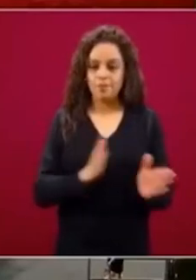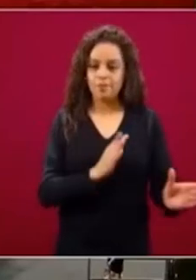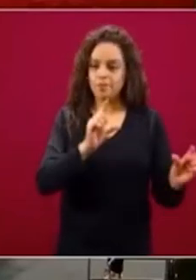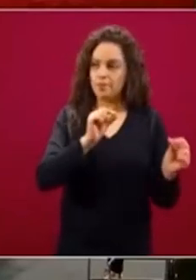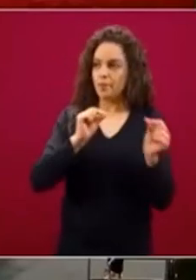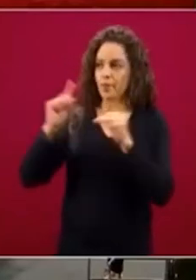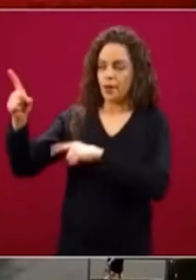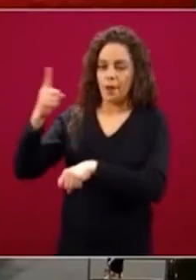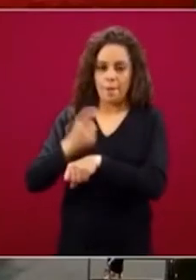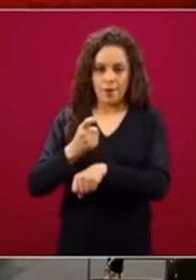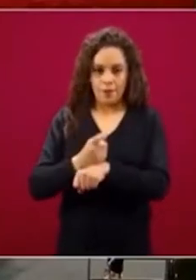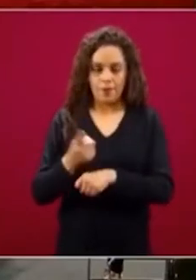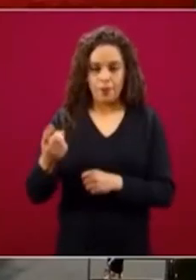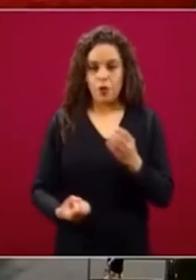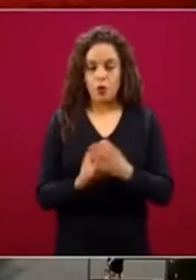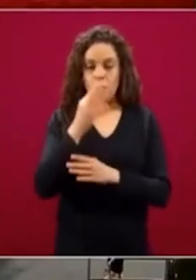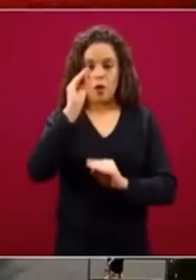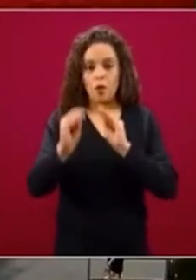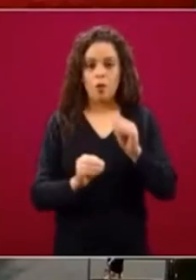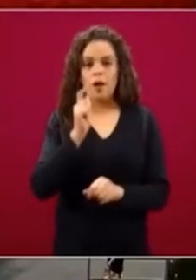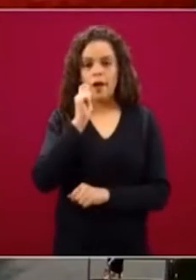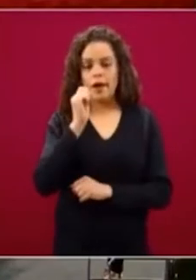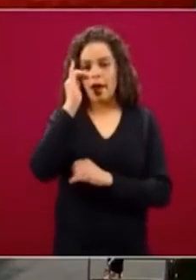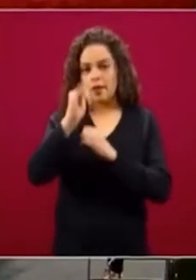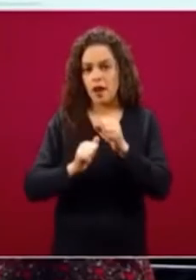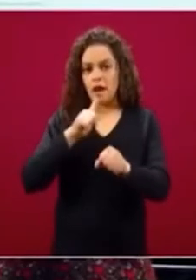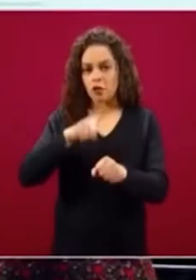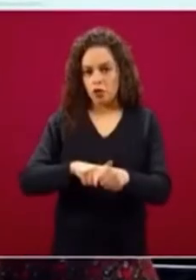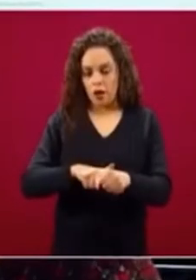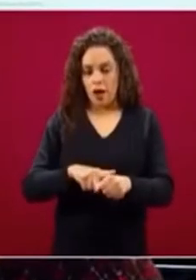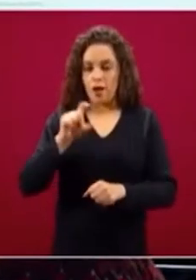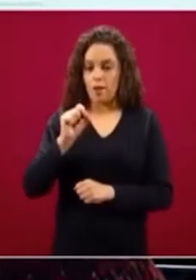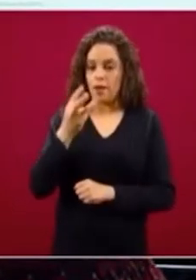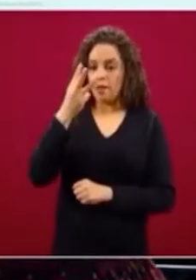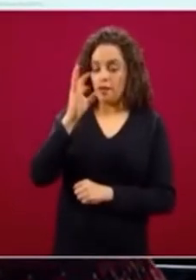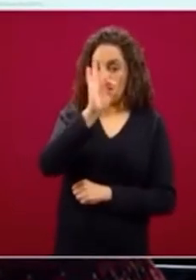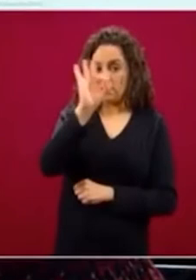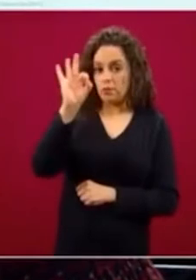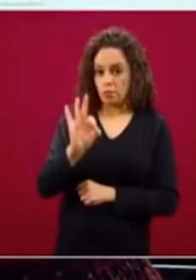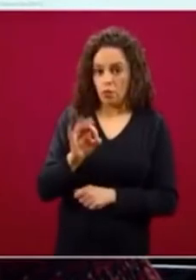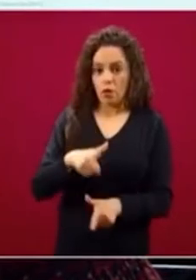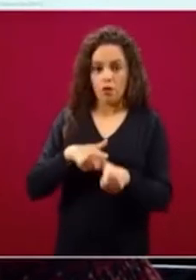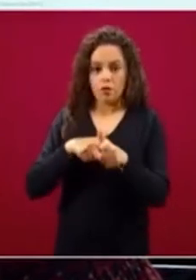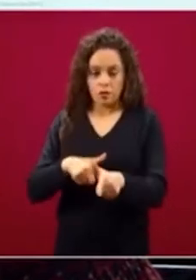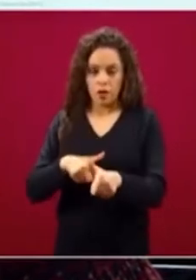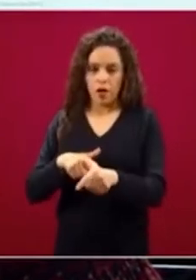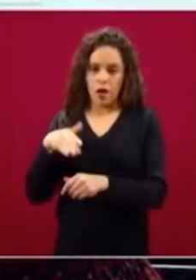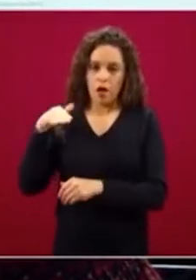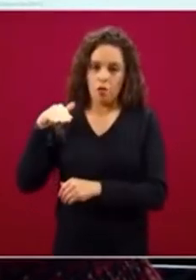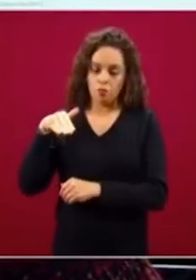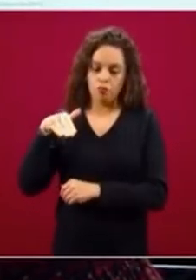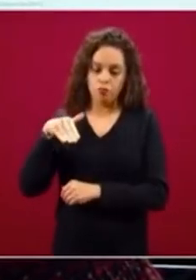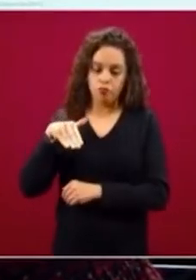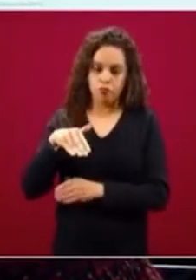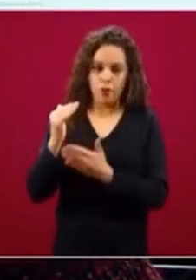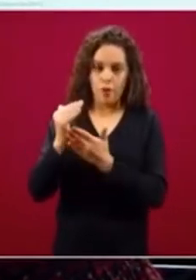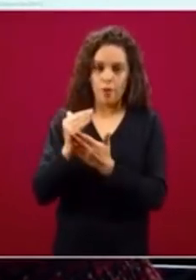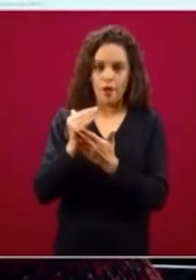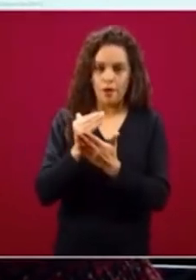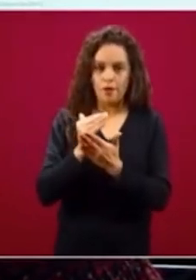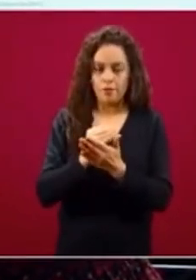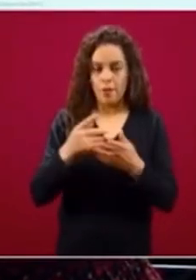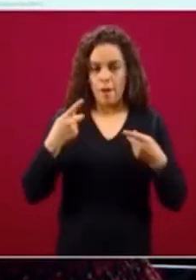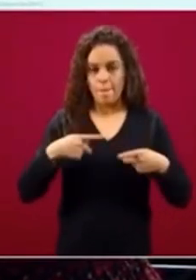23 por ciento, se mantiene la disminución proporcional de la cantidad de personas que han iniciado con signos